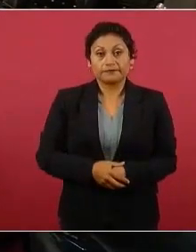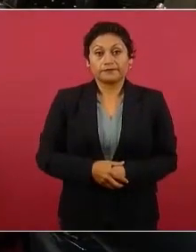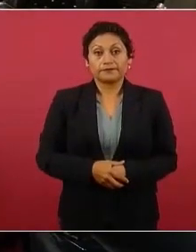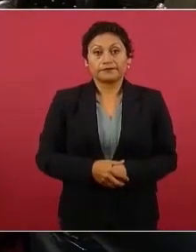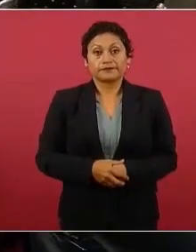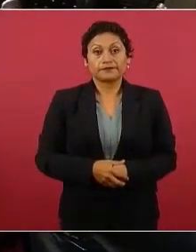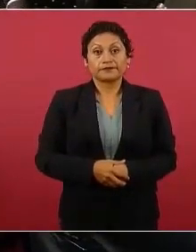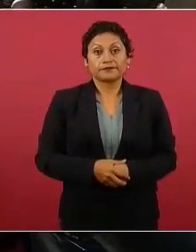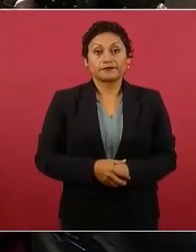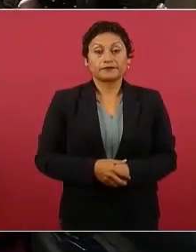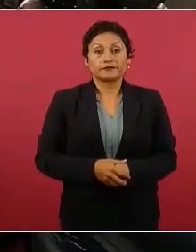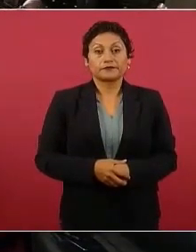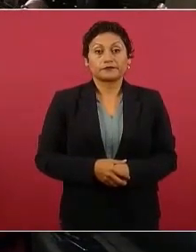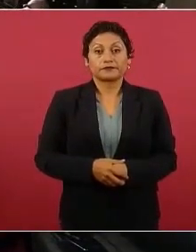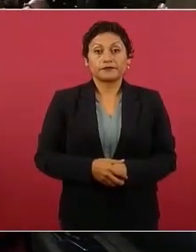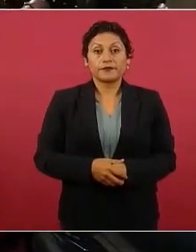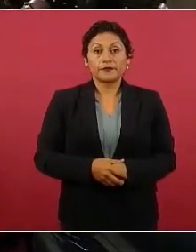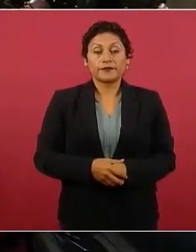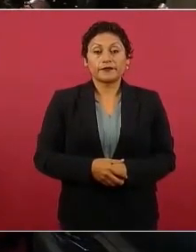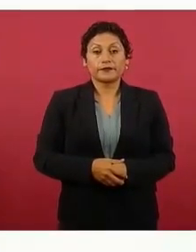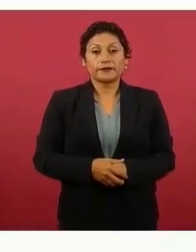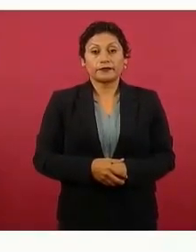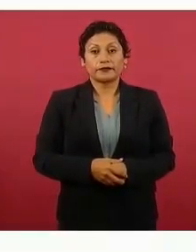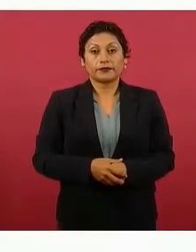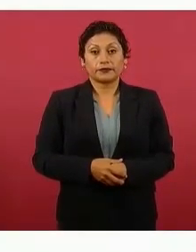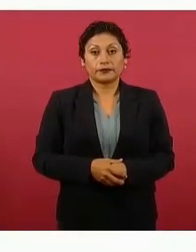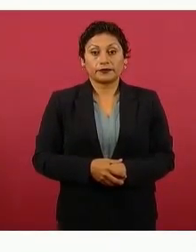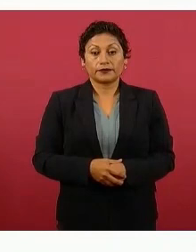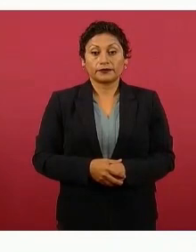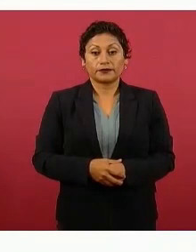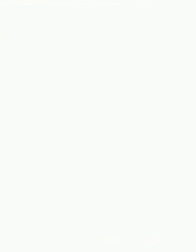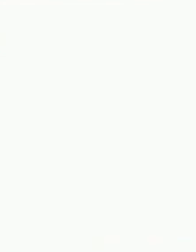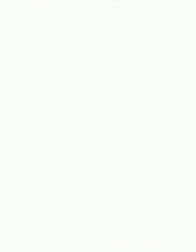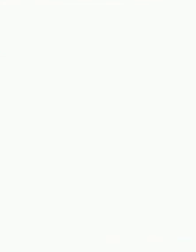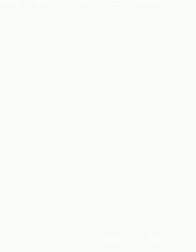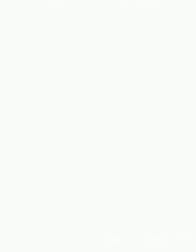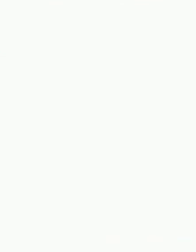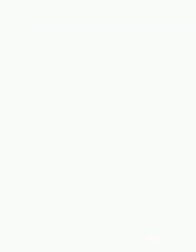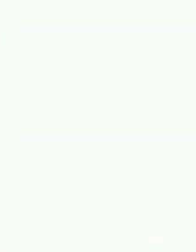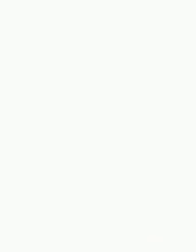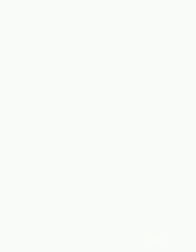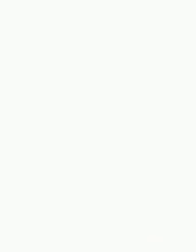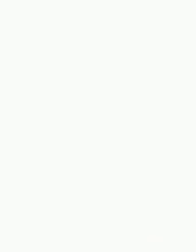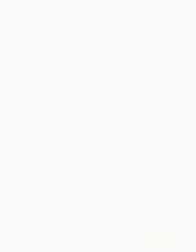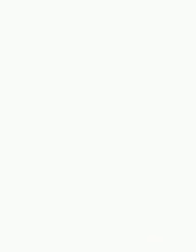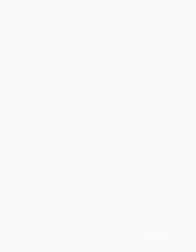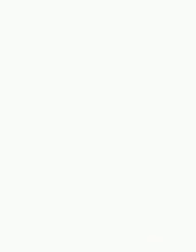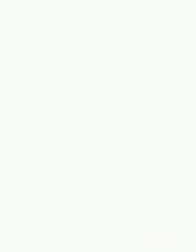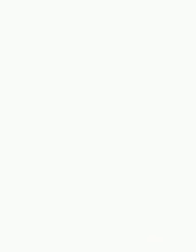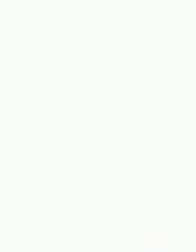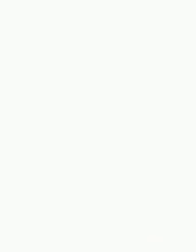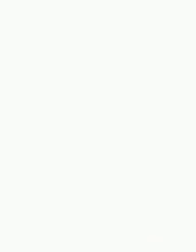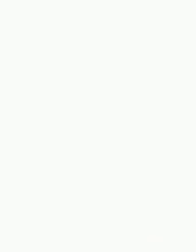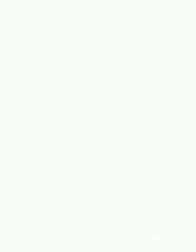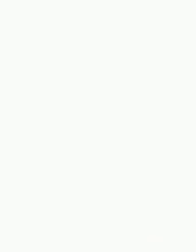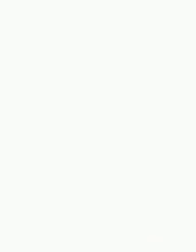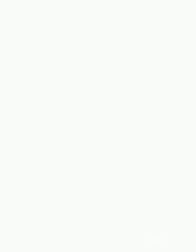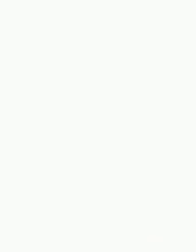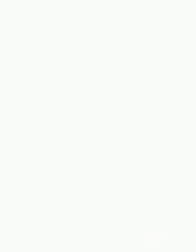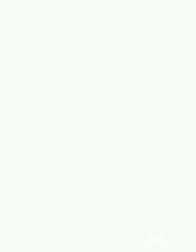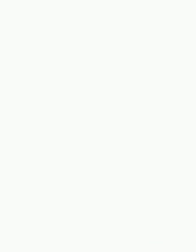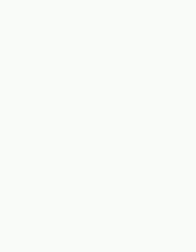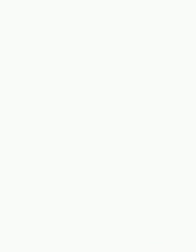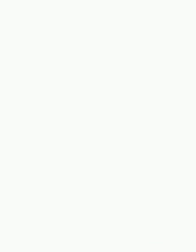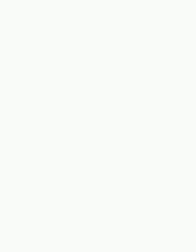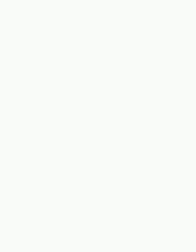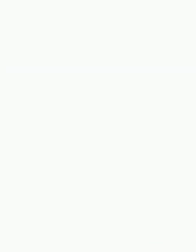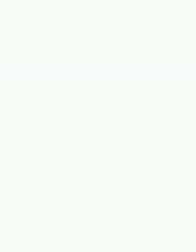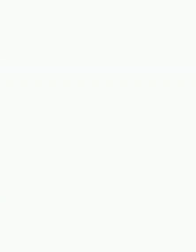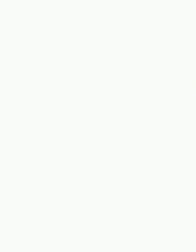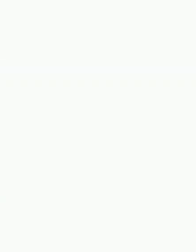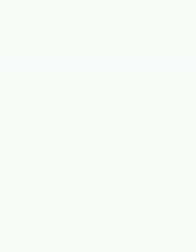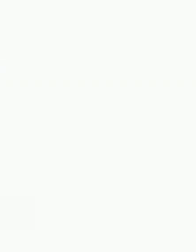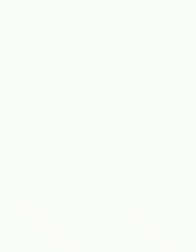121